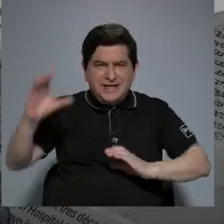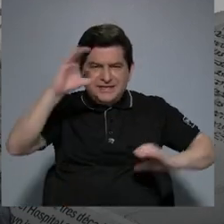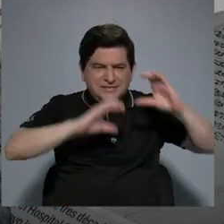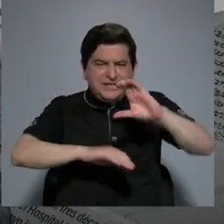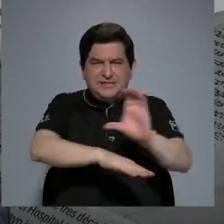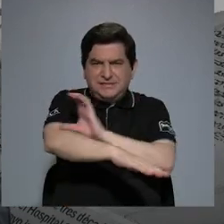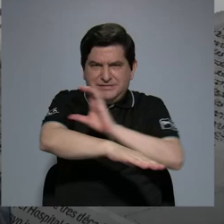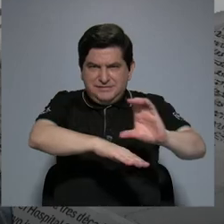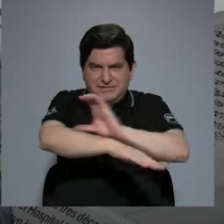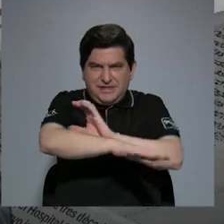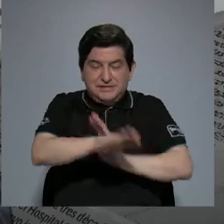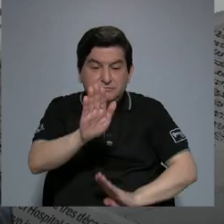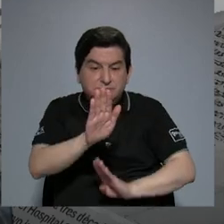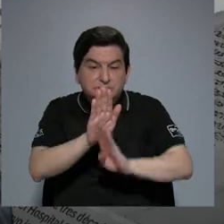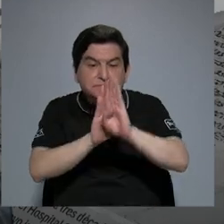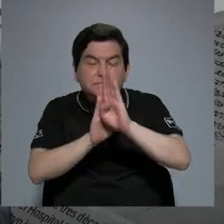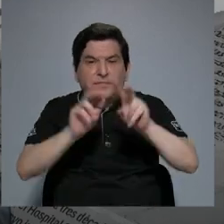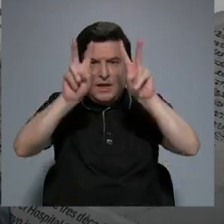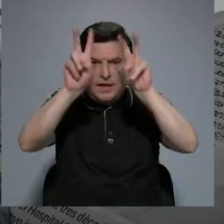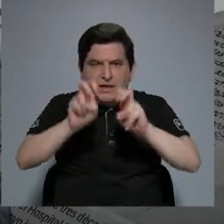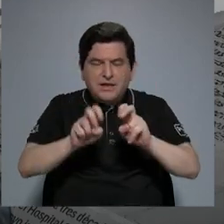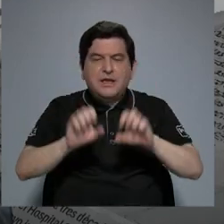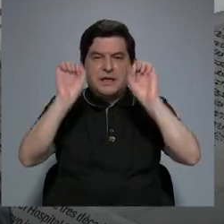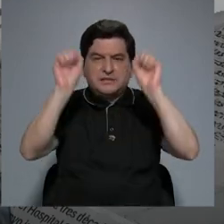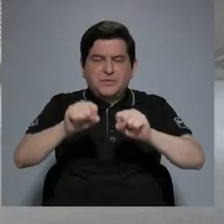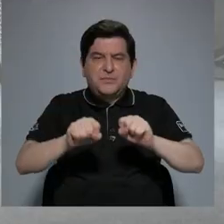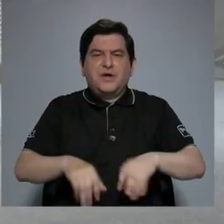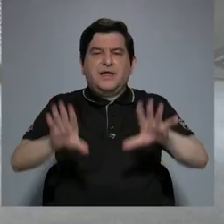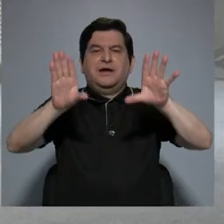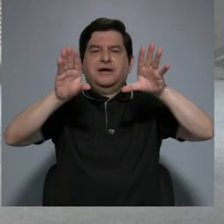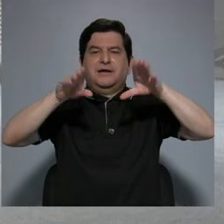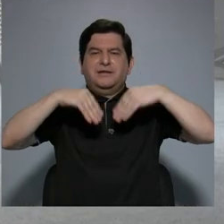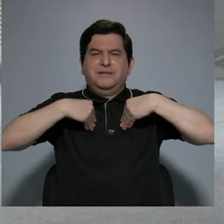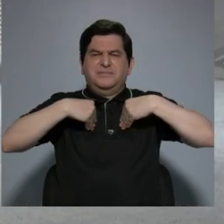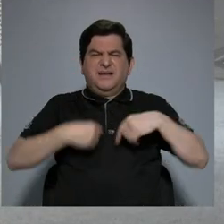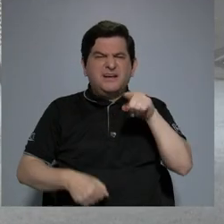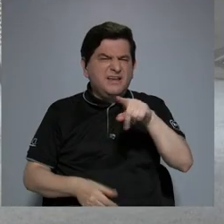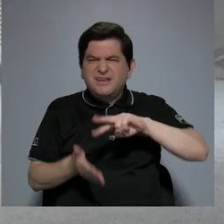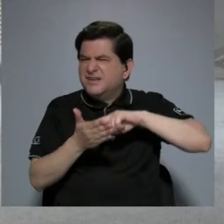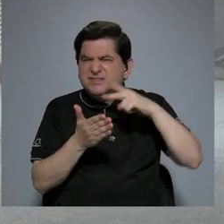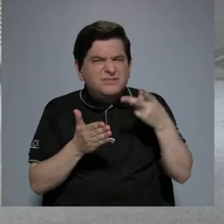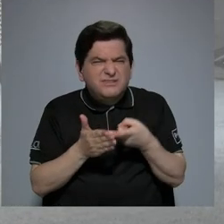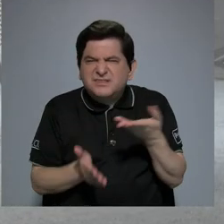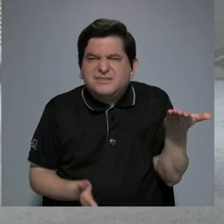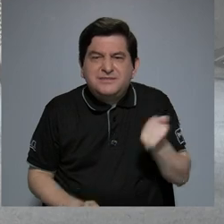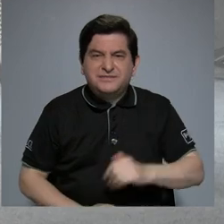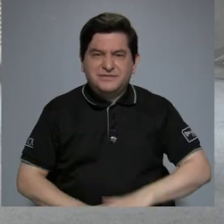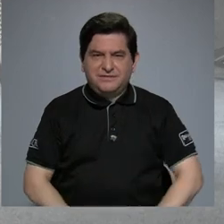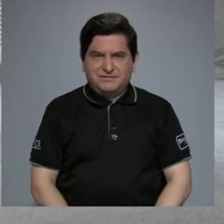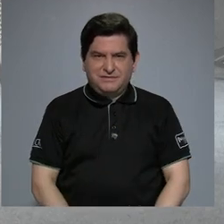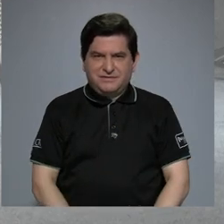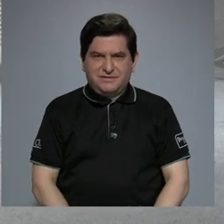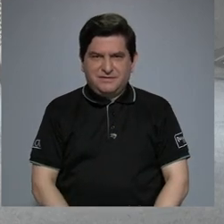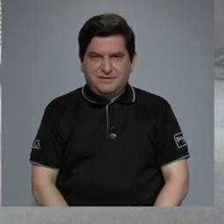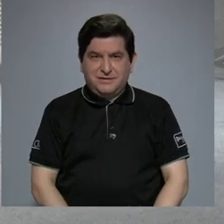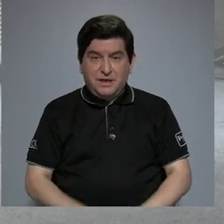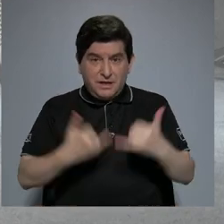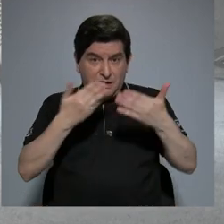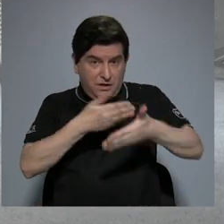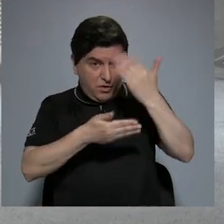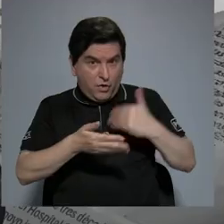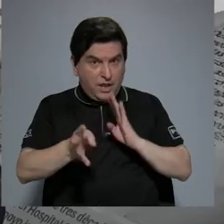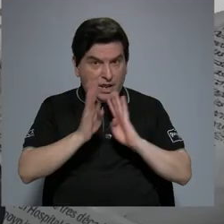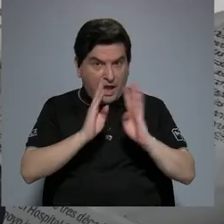para desarrollar pruebas adaptativas. ¿Qué significaría pruebas adaptativas? ¿Es lo que hemos venido